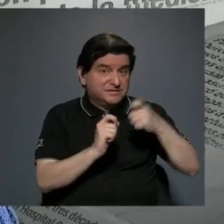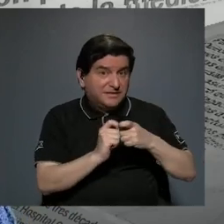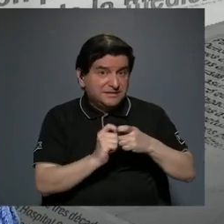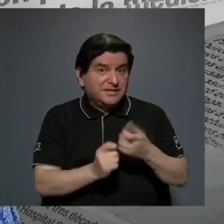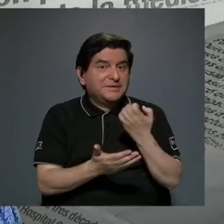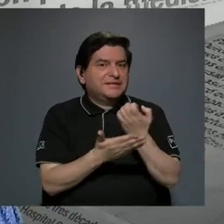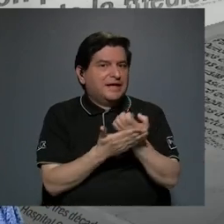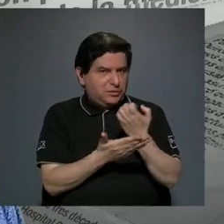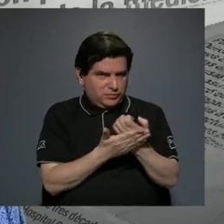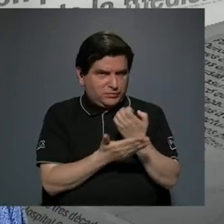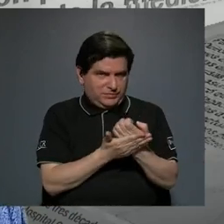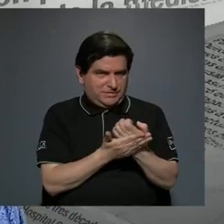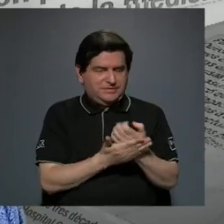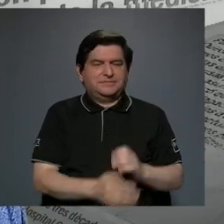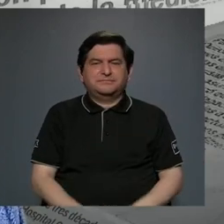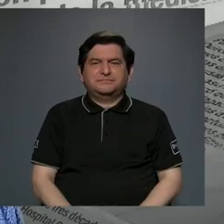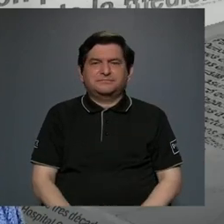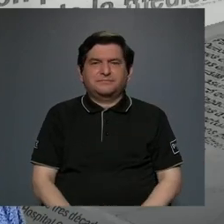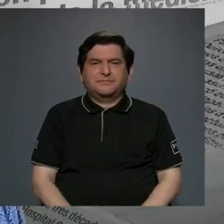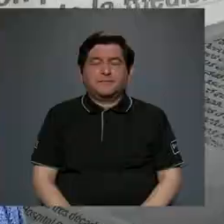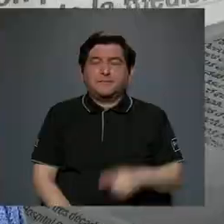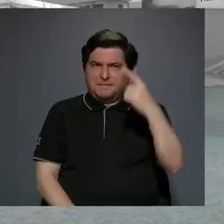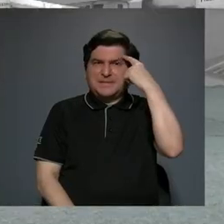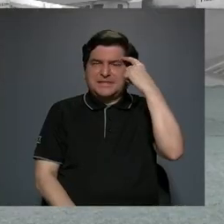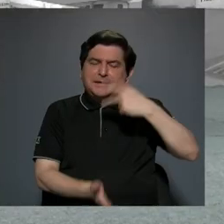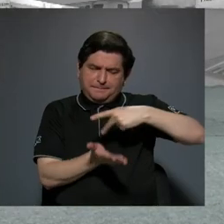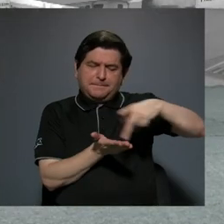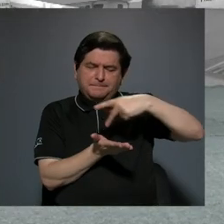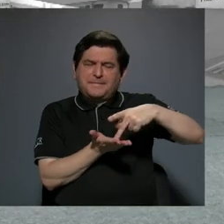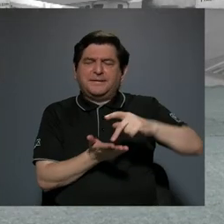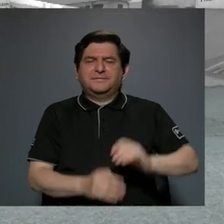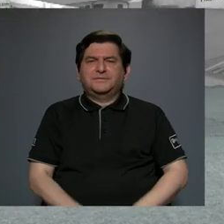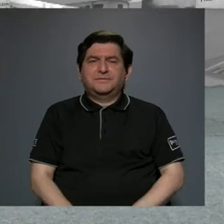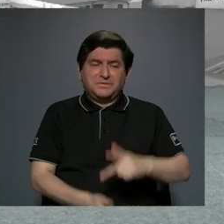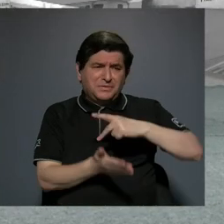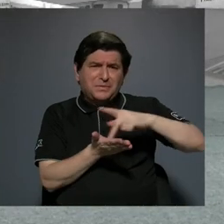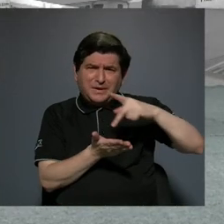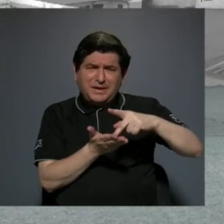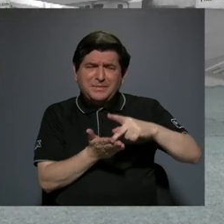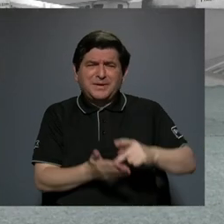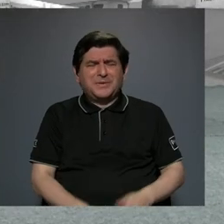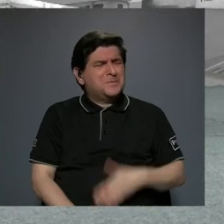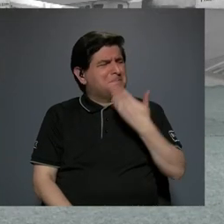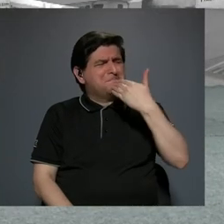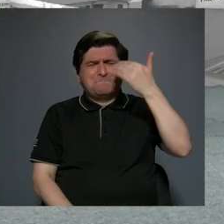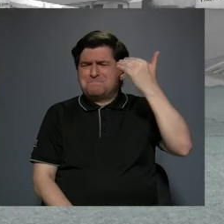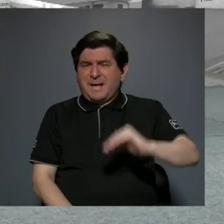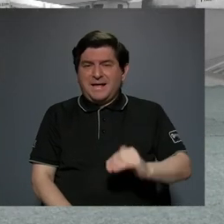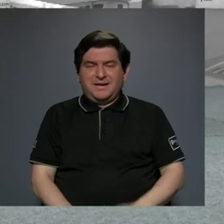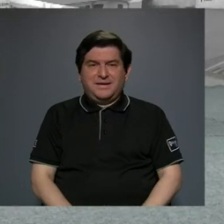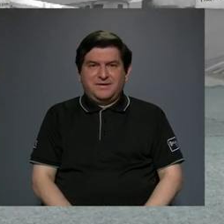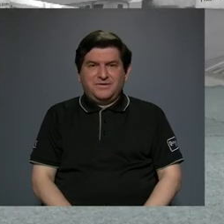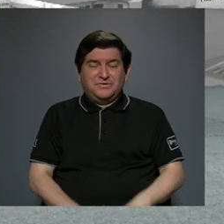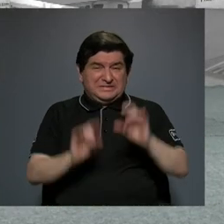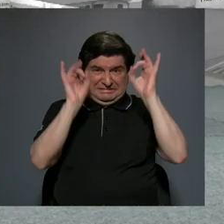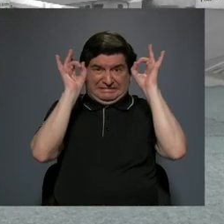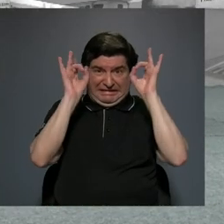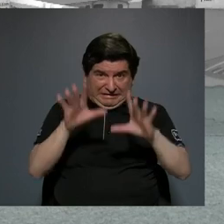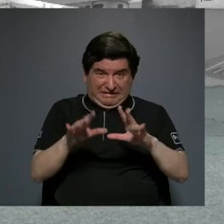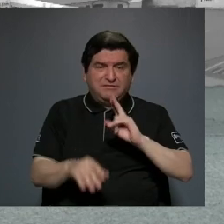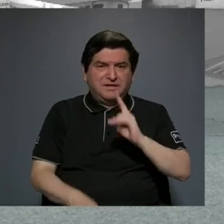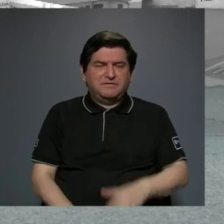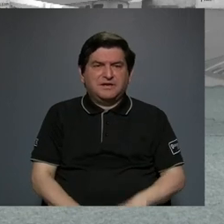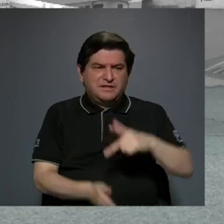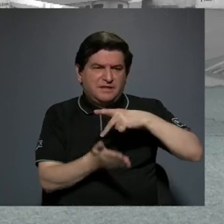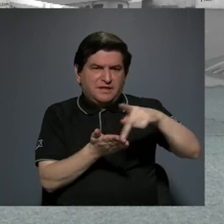económicas, o sea, llamemos el salario, el salario sigue siendo muy malo, no es malo, es pésimo lo